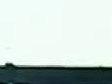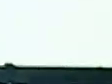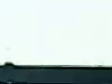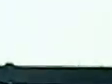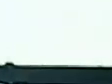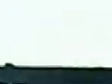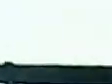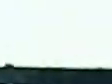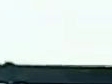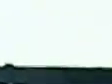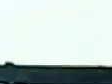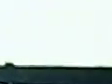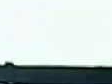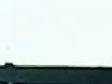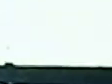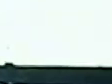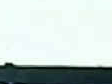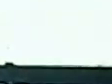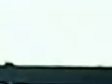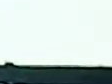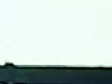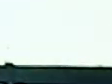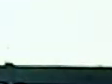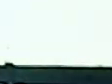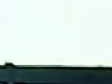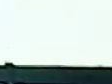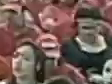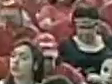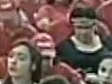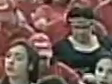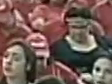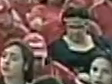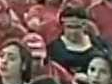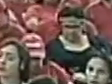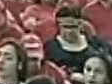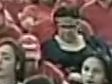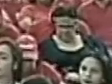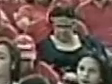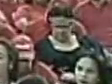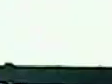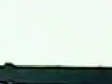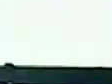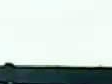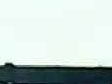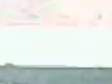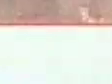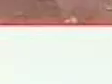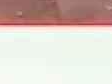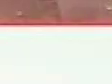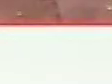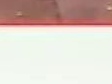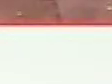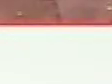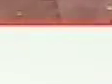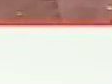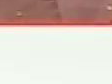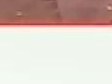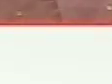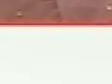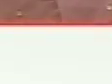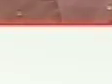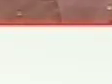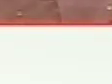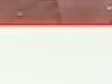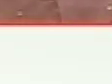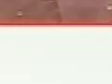nos llevan por el camino de Hugo Chávez Fría vámonos al Guarico allá está José Vázquez compañero líder del estado Guarico